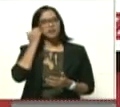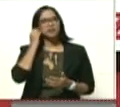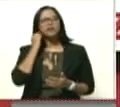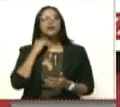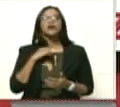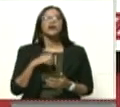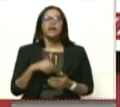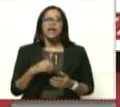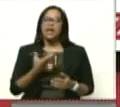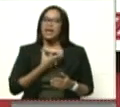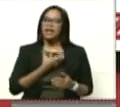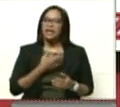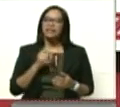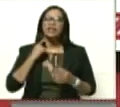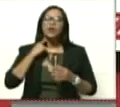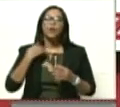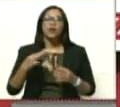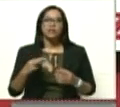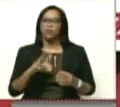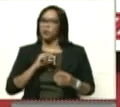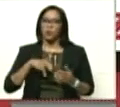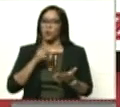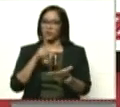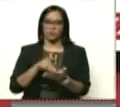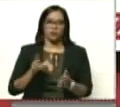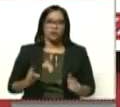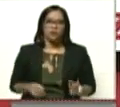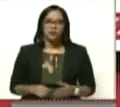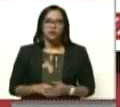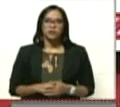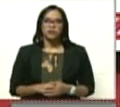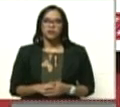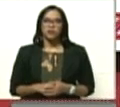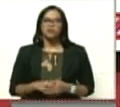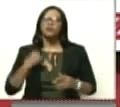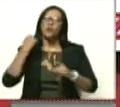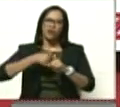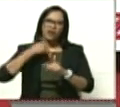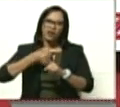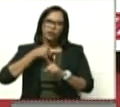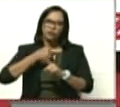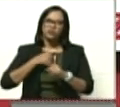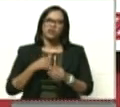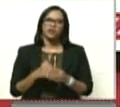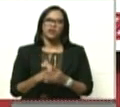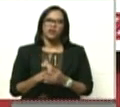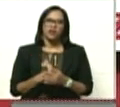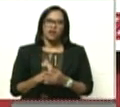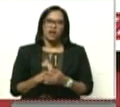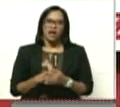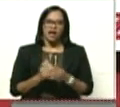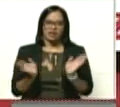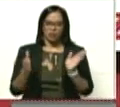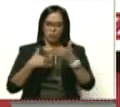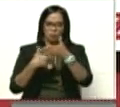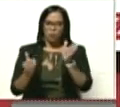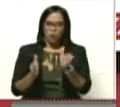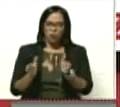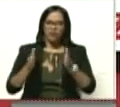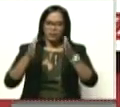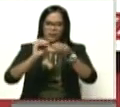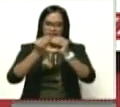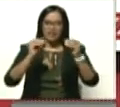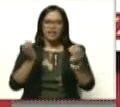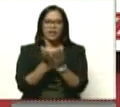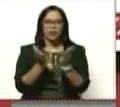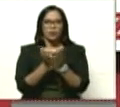Guatires, ellos no pueden estar por ahí. Mire, eso era una lucha. Hasta para llevar un bloque para allá arriba para arreglarle las escuelas.